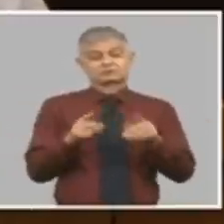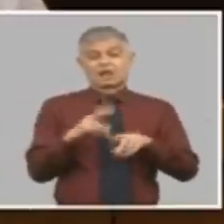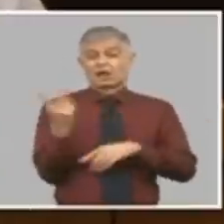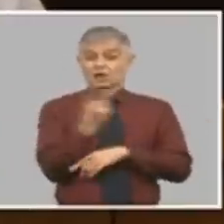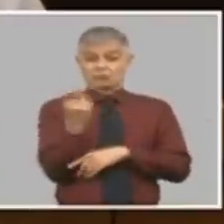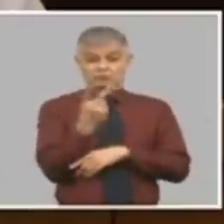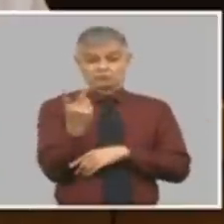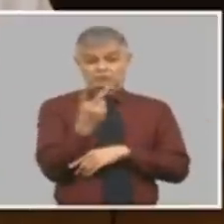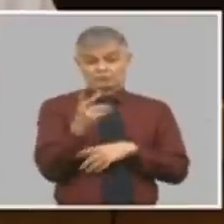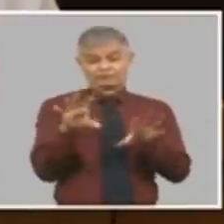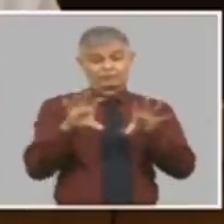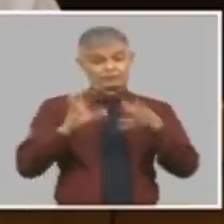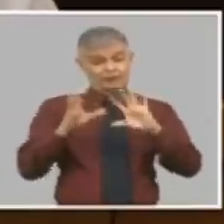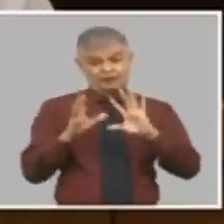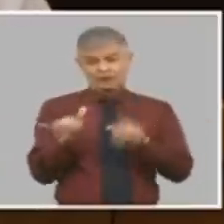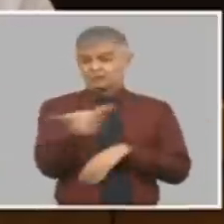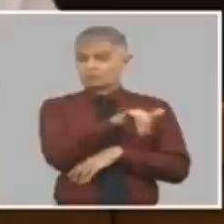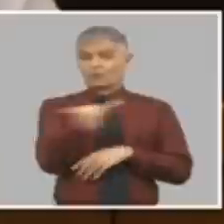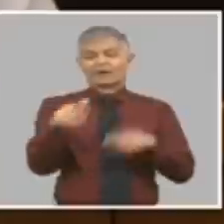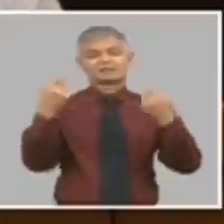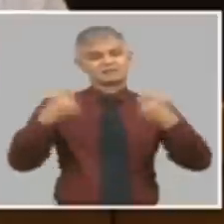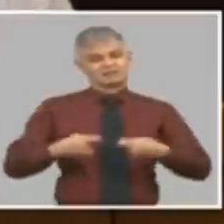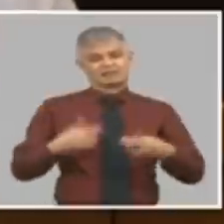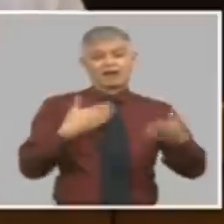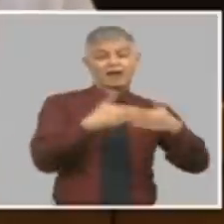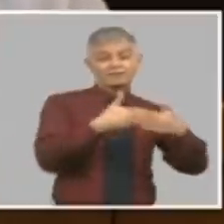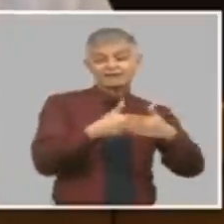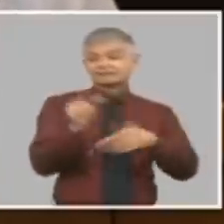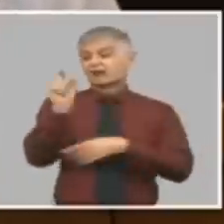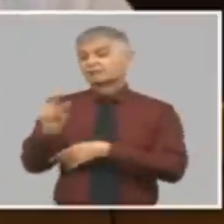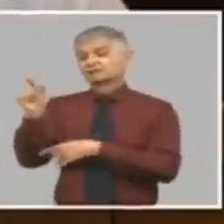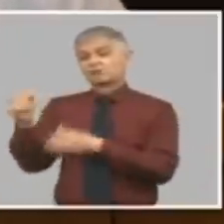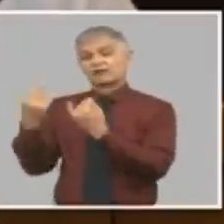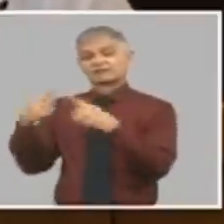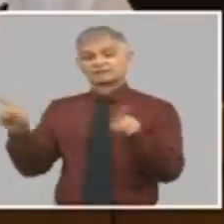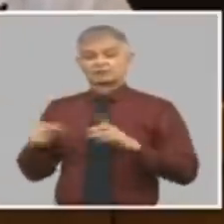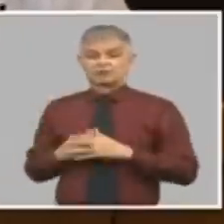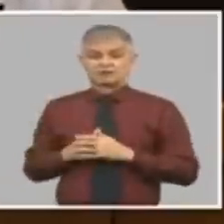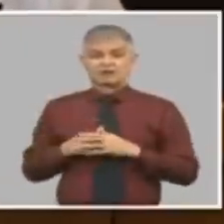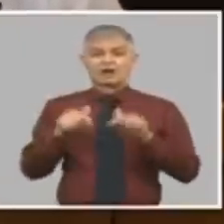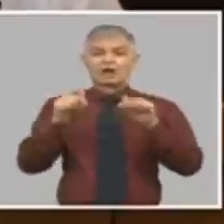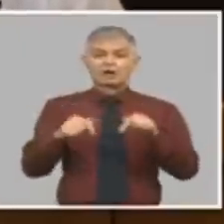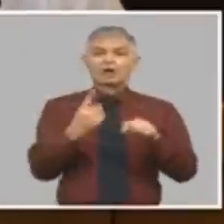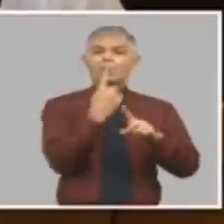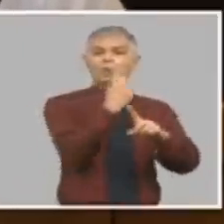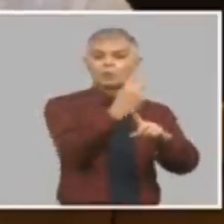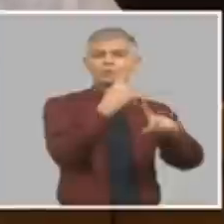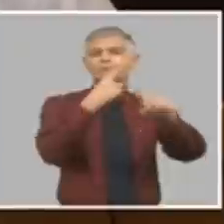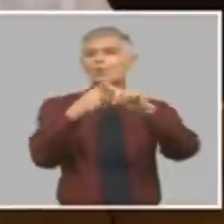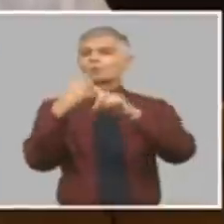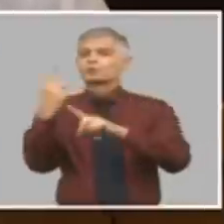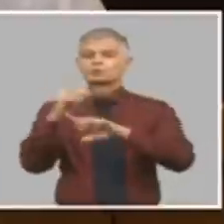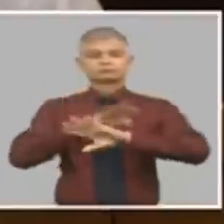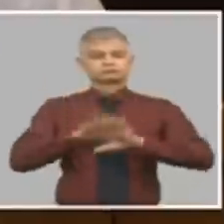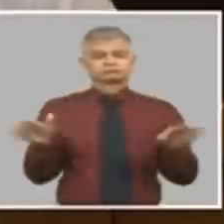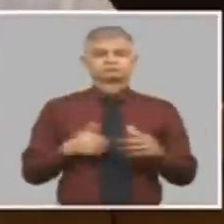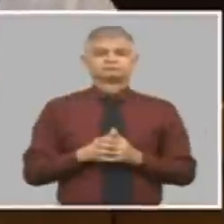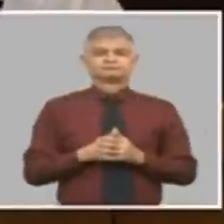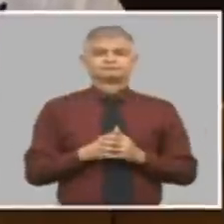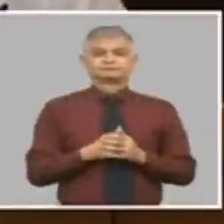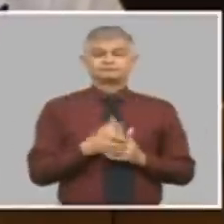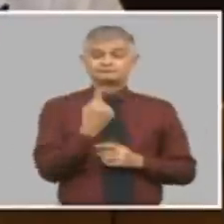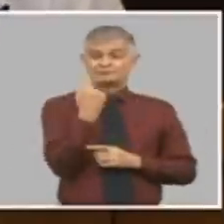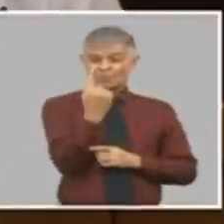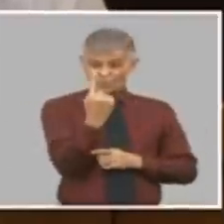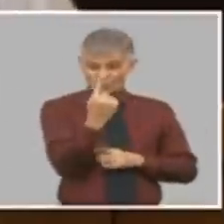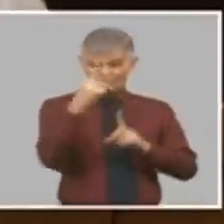circuitos lo que vamos a hacer es subir el circuito uno por uno es decir en vez de tener un